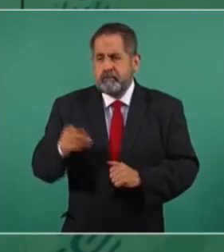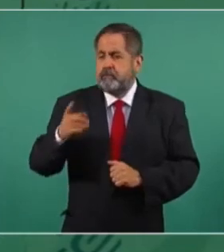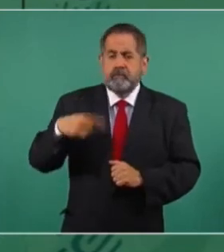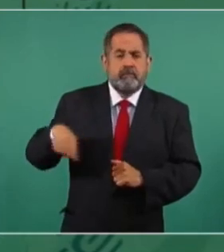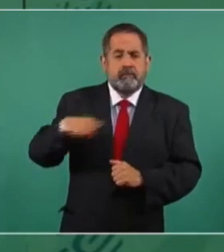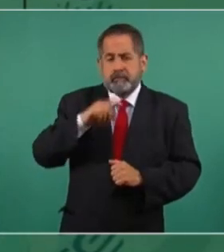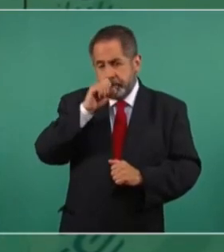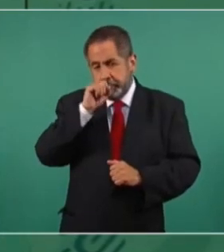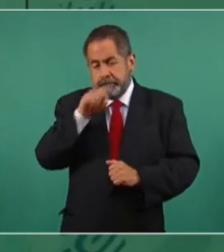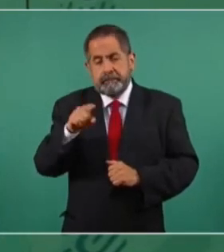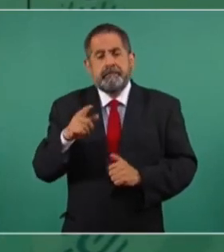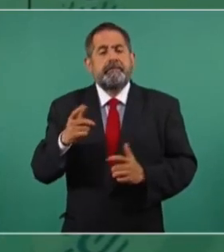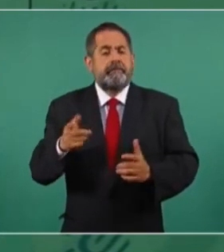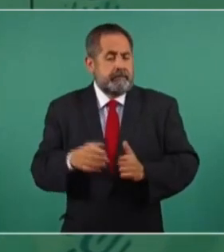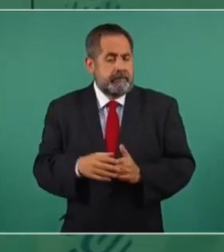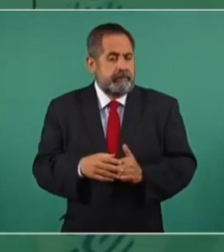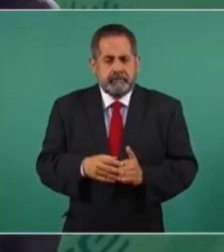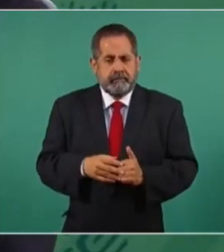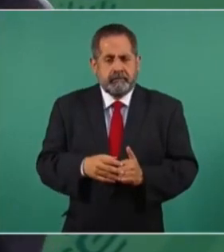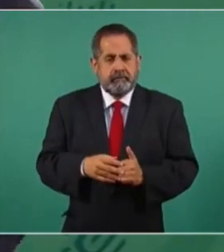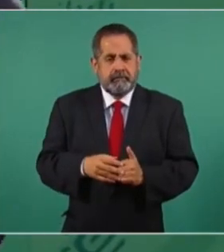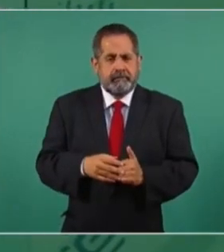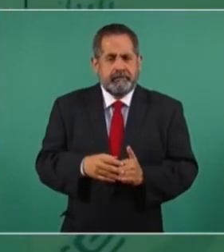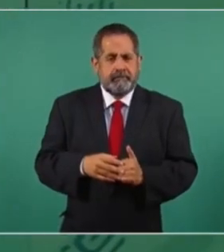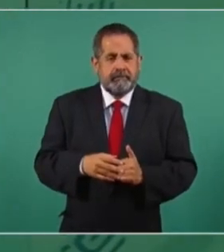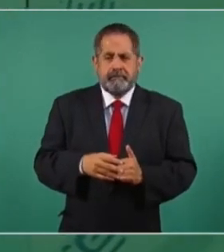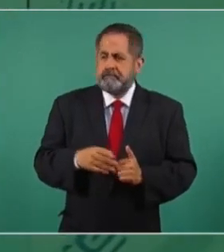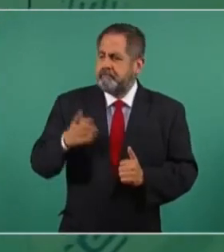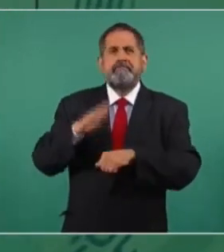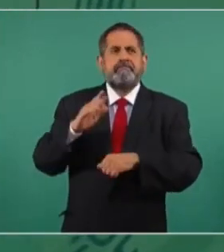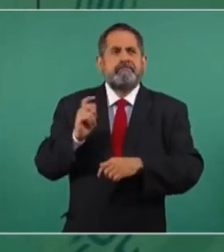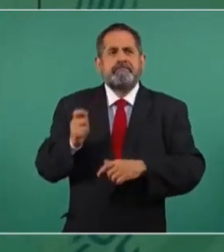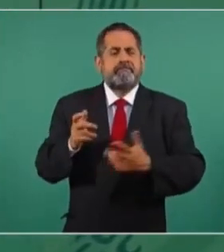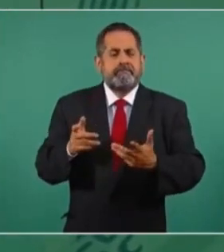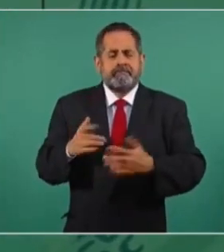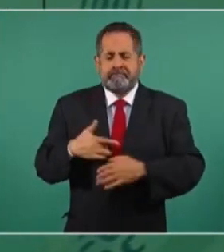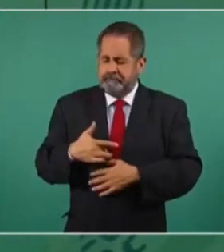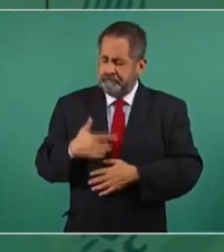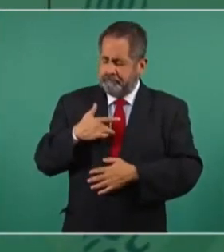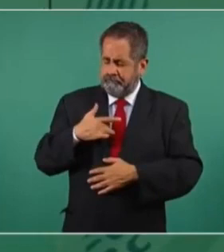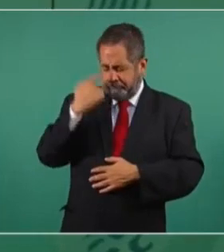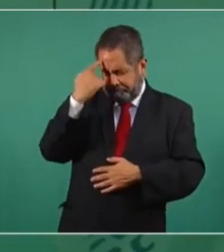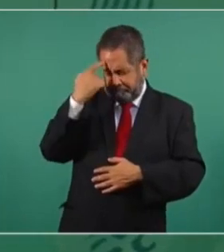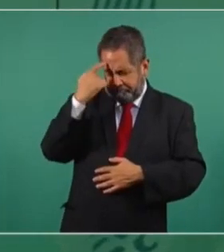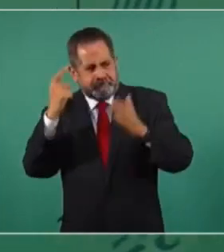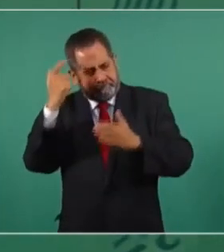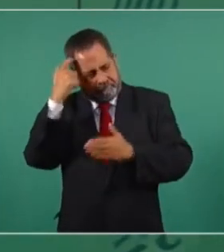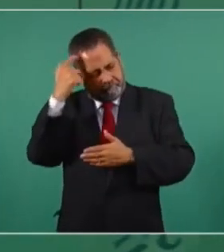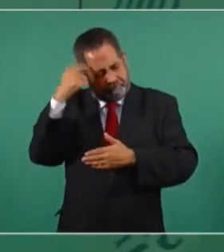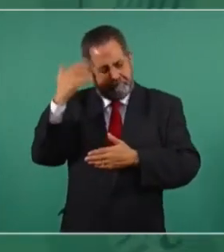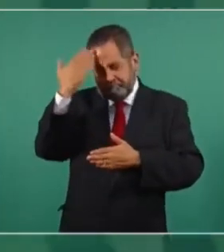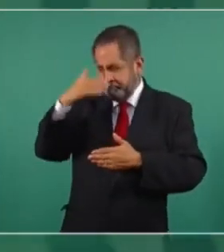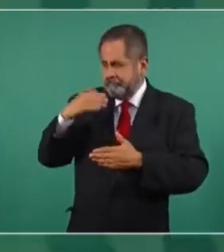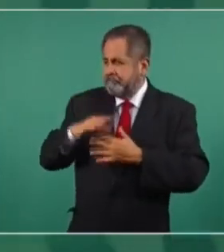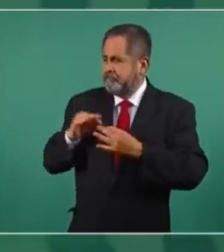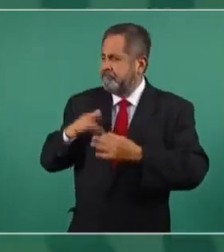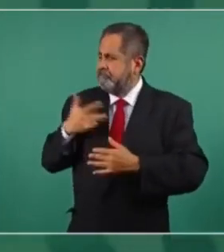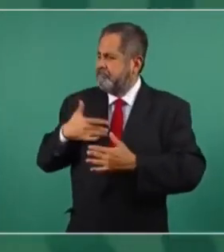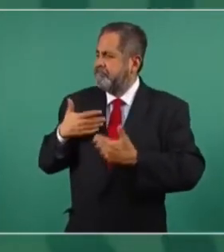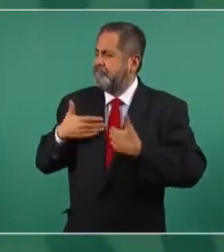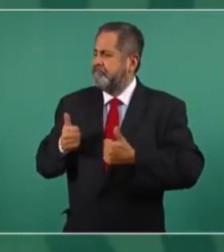estén más conscientes y más politizados para que